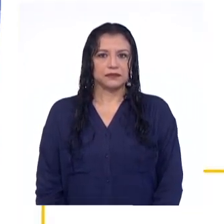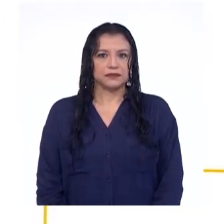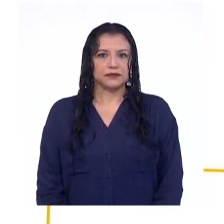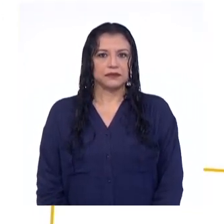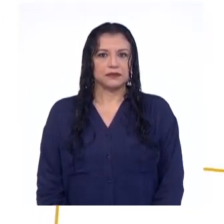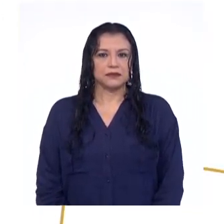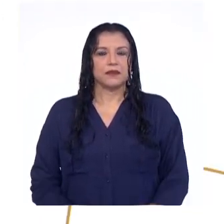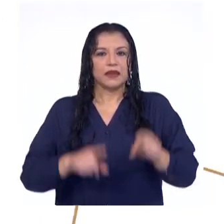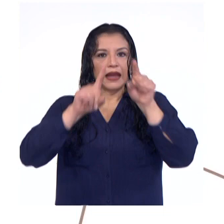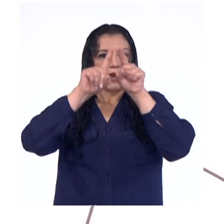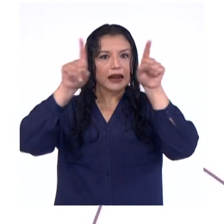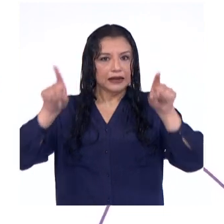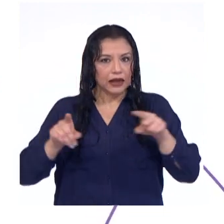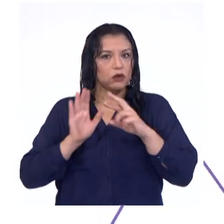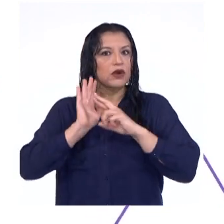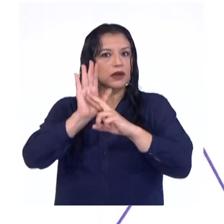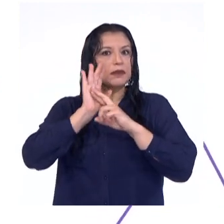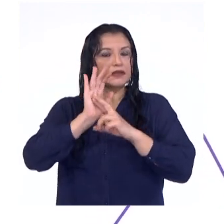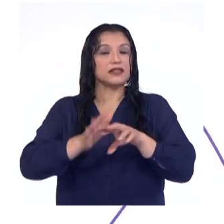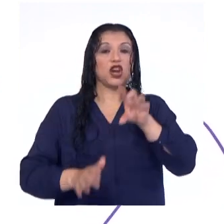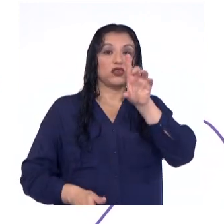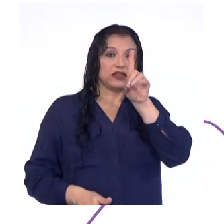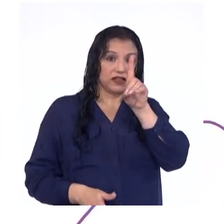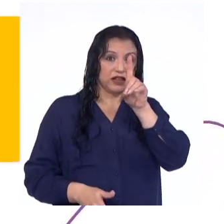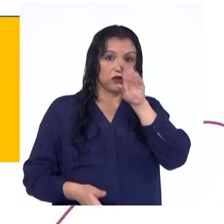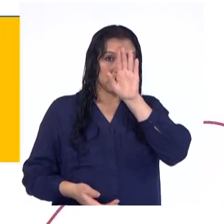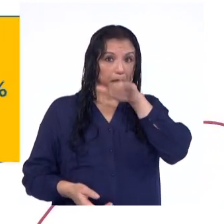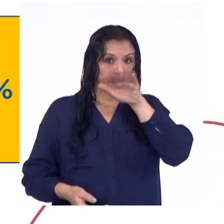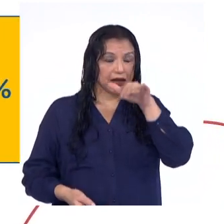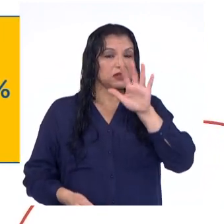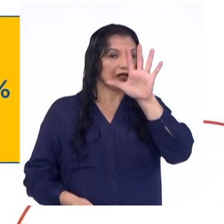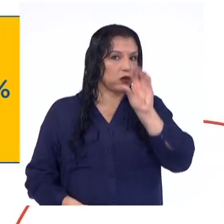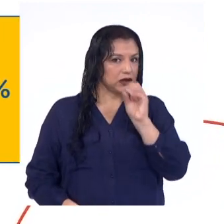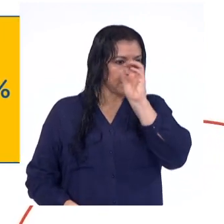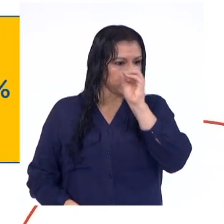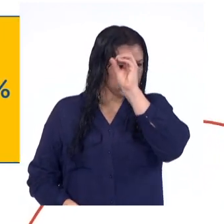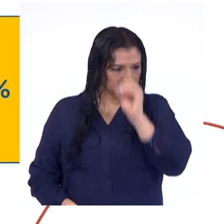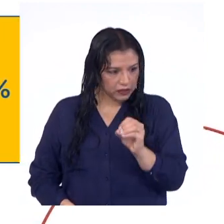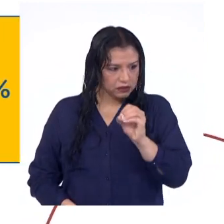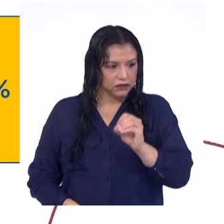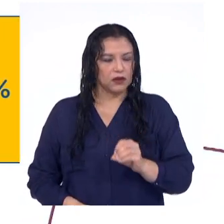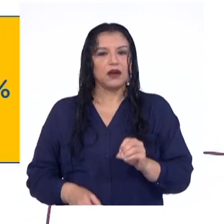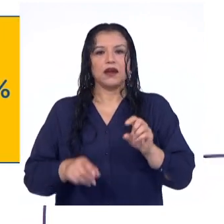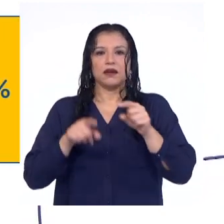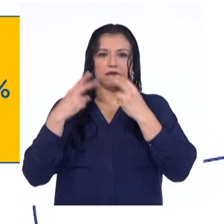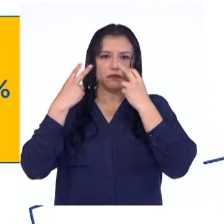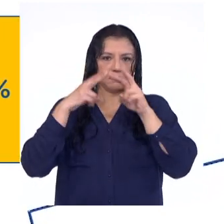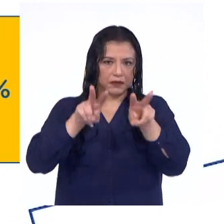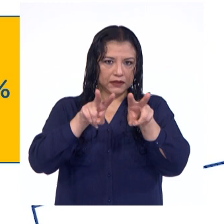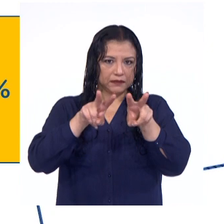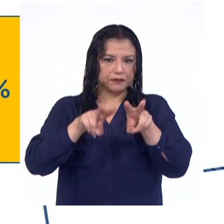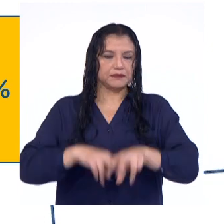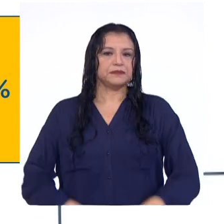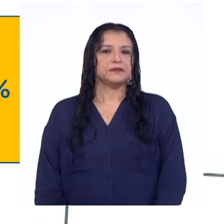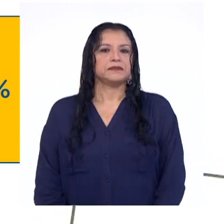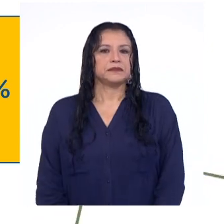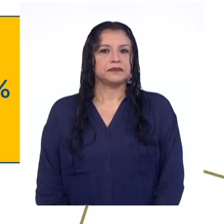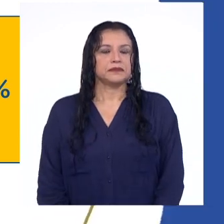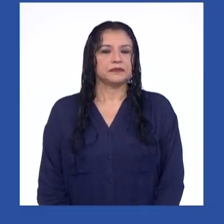El rectángulo que representa a los deciles y donde hemos pintado el 50% del total quedaría así.